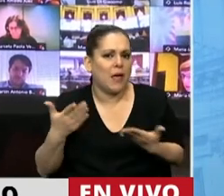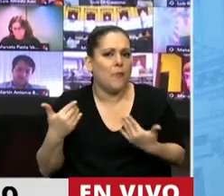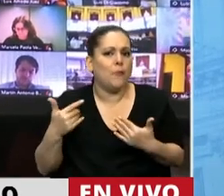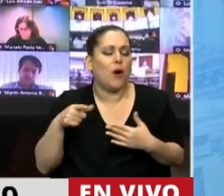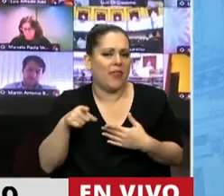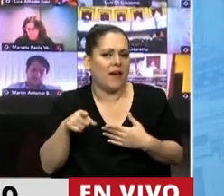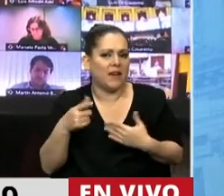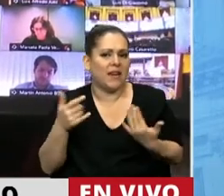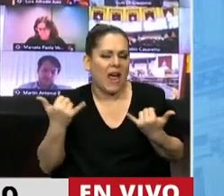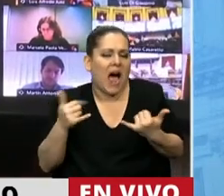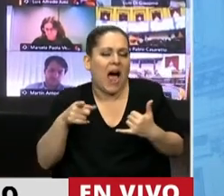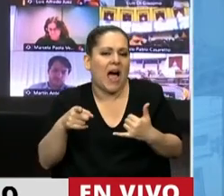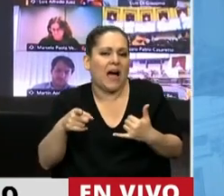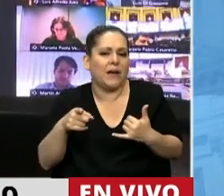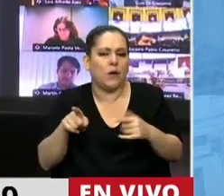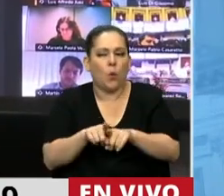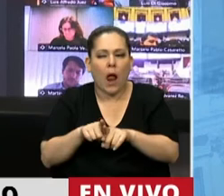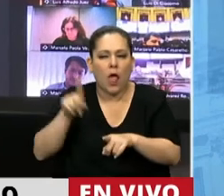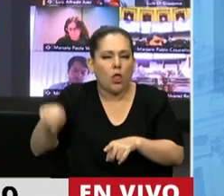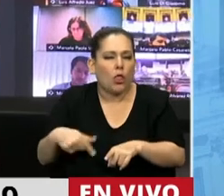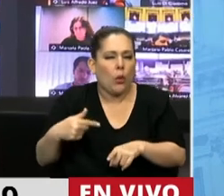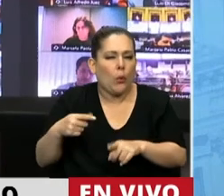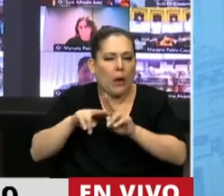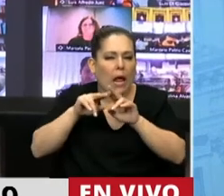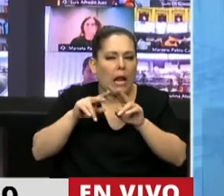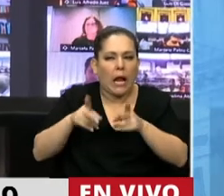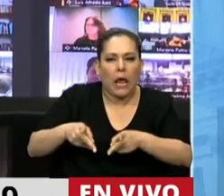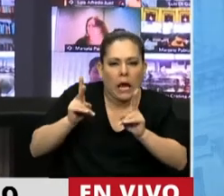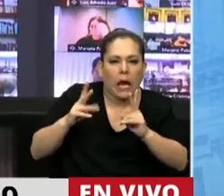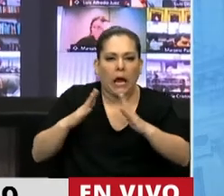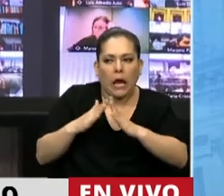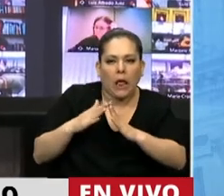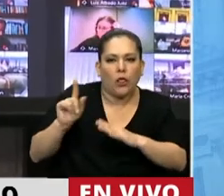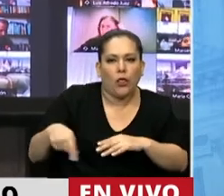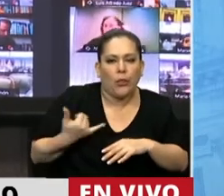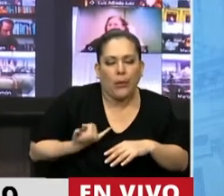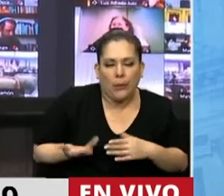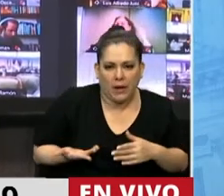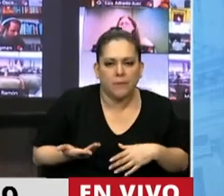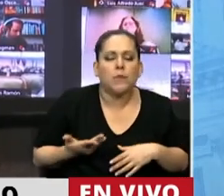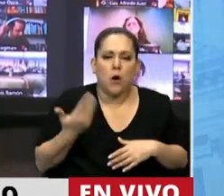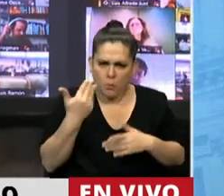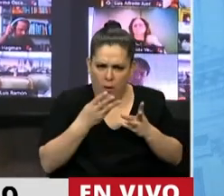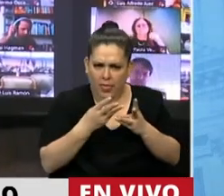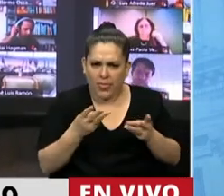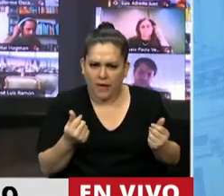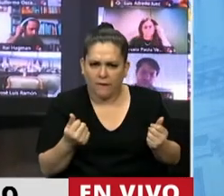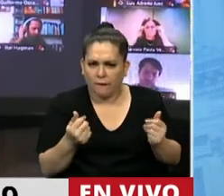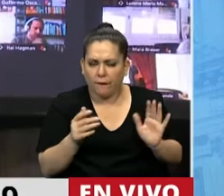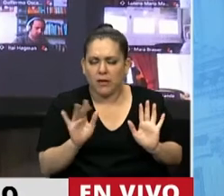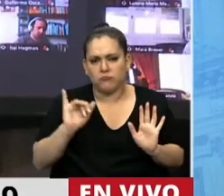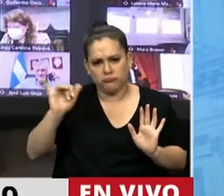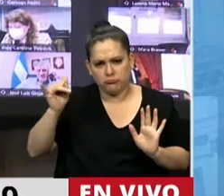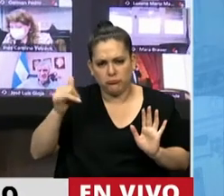la acción de perseguir esos bienes. Por eso esta situación... redondiendo. Sí, termino, señor presidente.